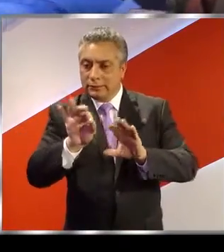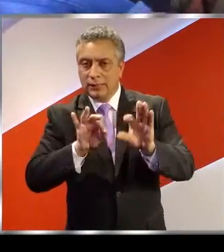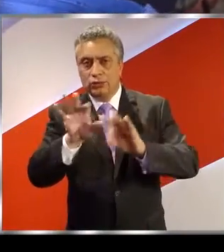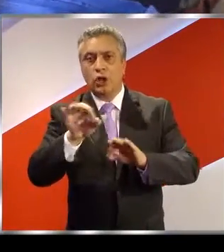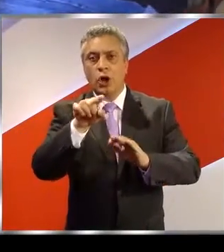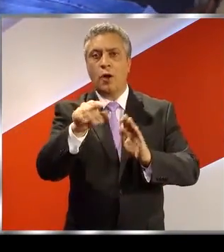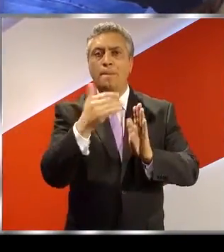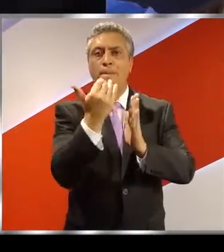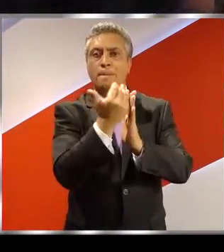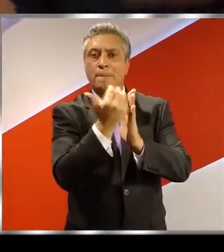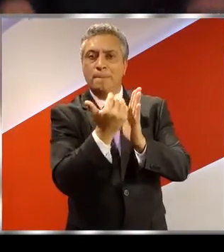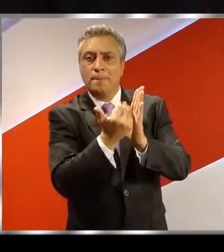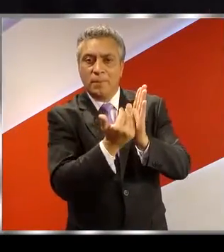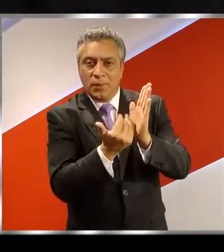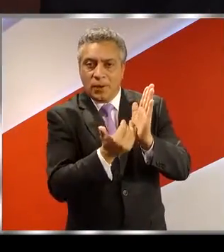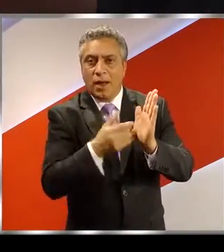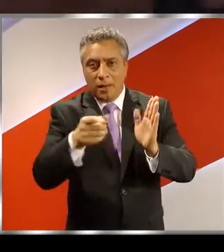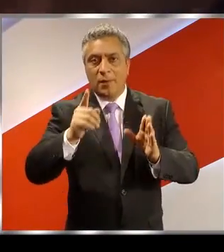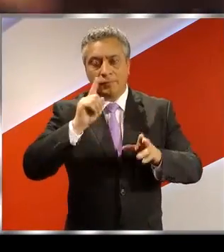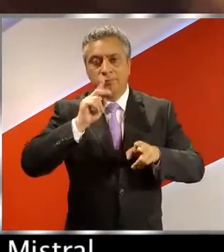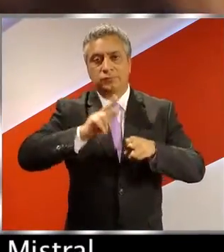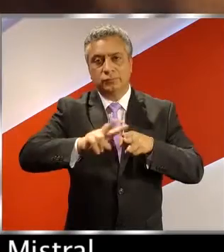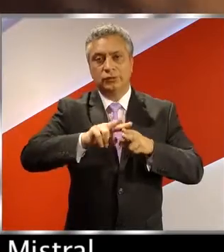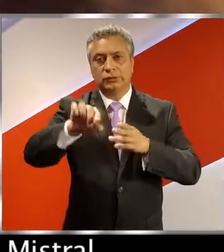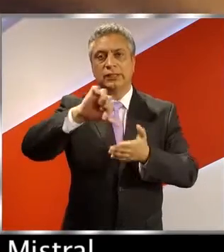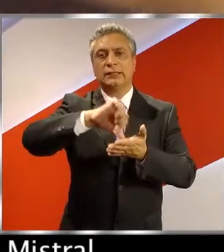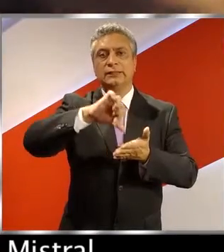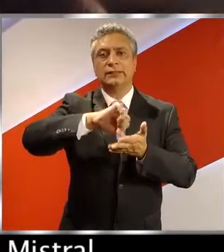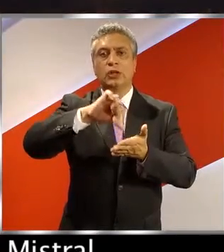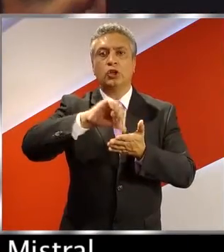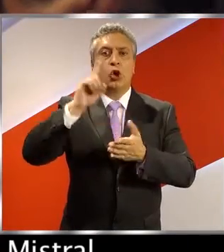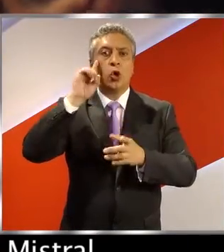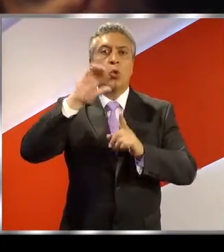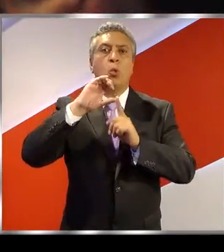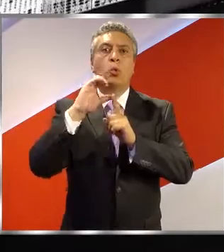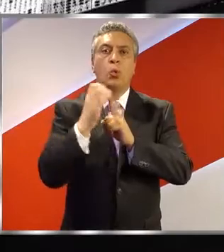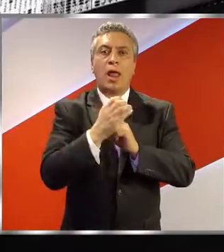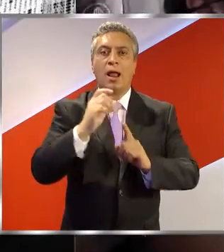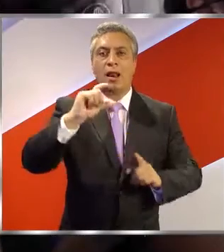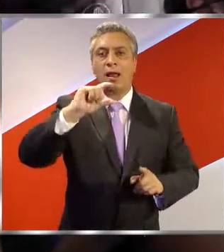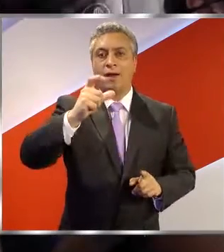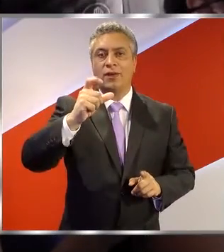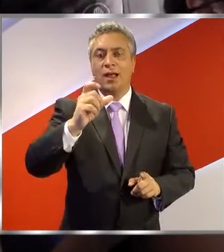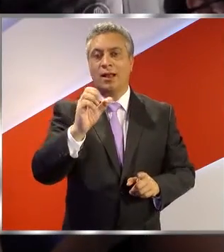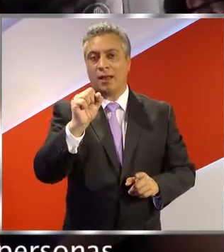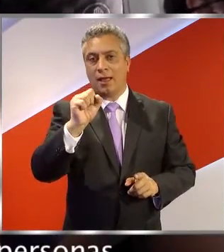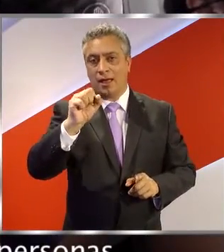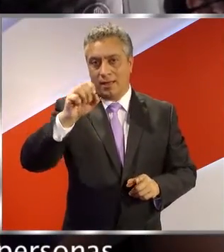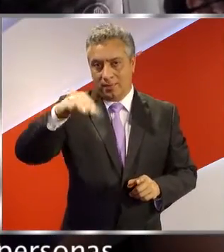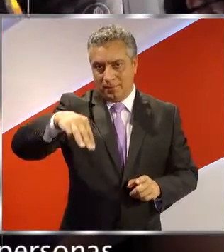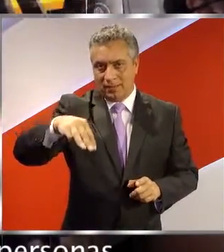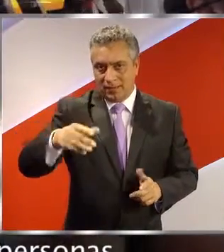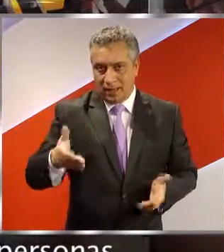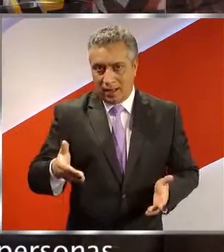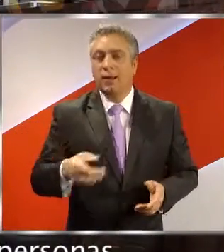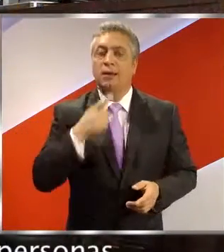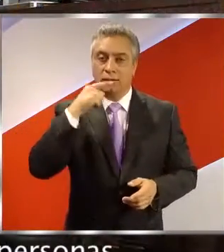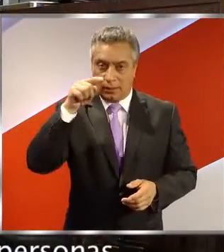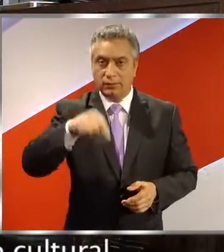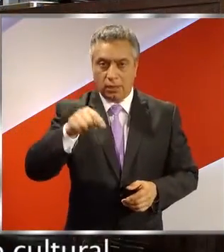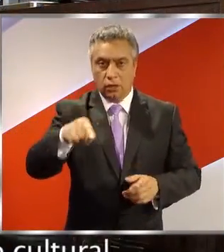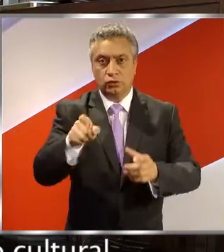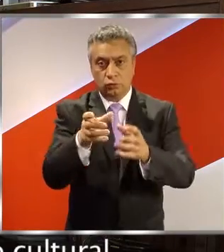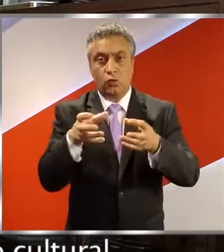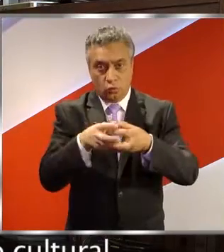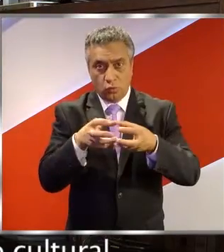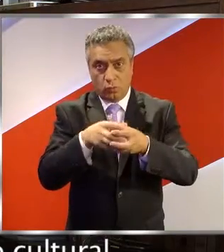que iba a realizar el Centro Cultural de Gabriela Mistral. Y consistió en que, en seleccionar un grupo de personas